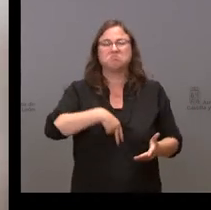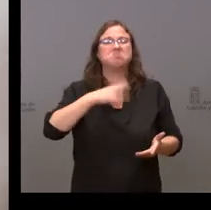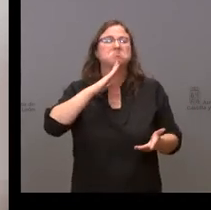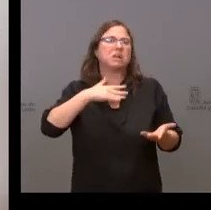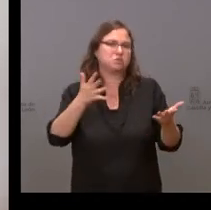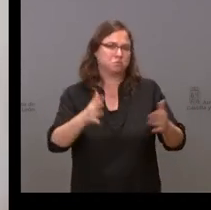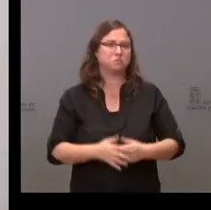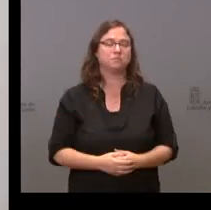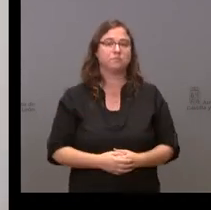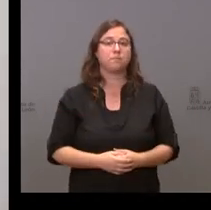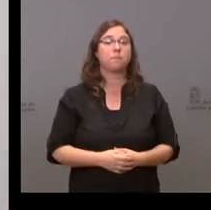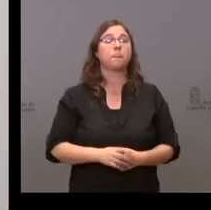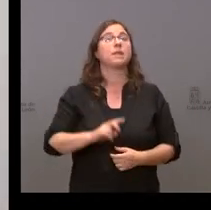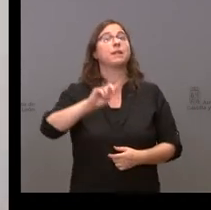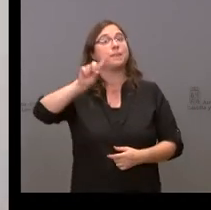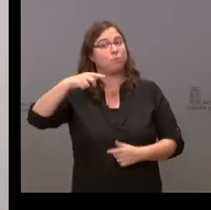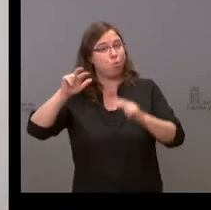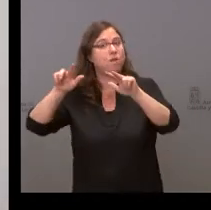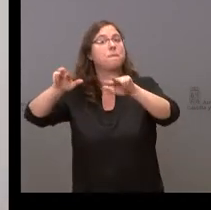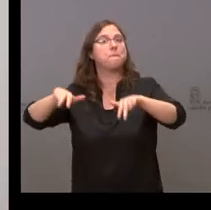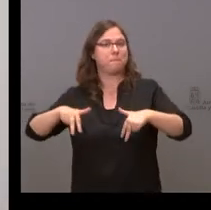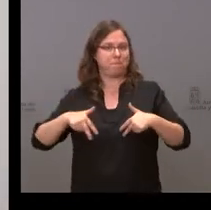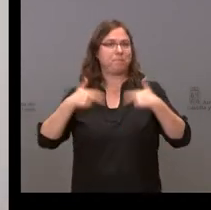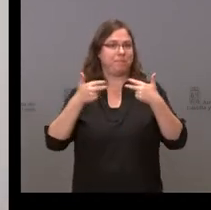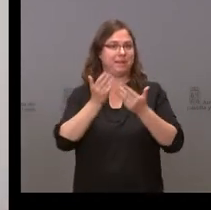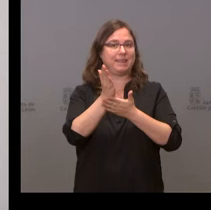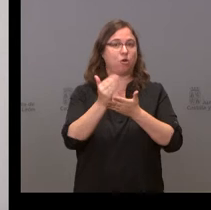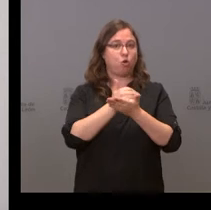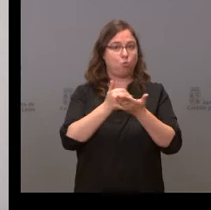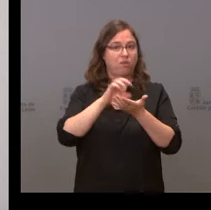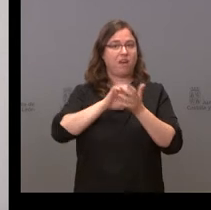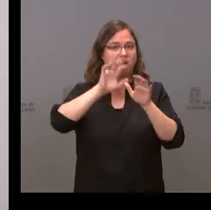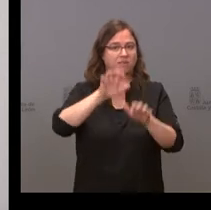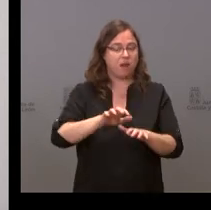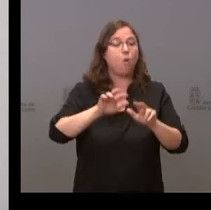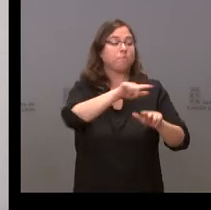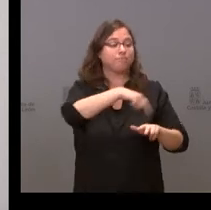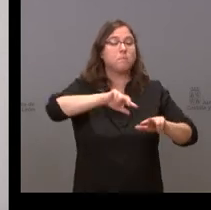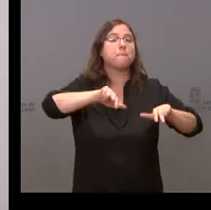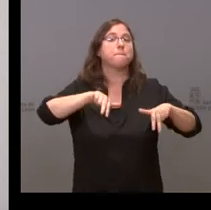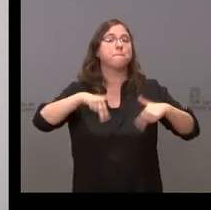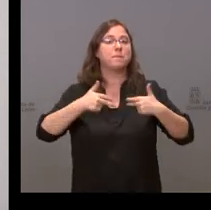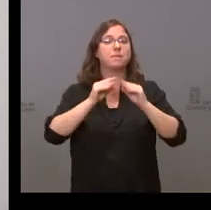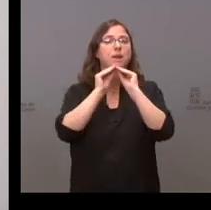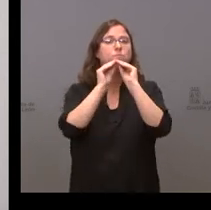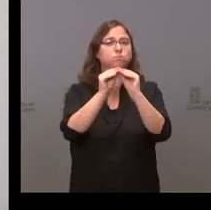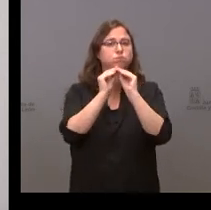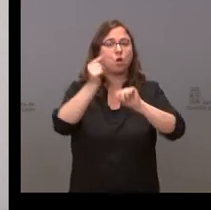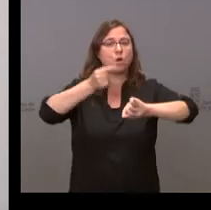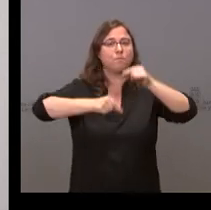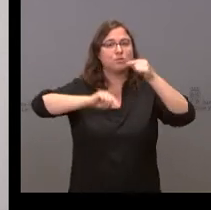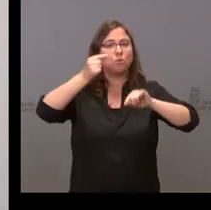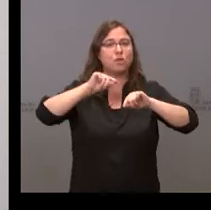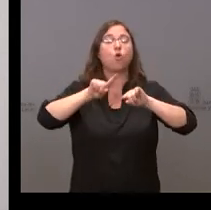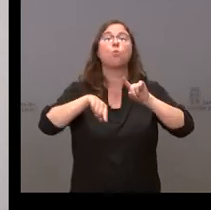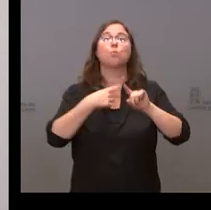Y, por otro lado, nos permitía a la comunidad autónoma de Castilla y León, a la hora de elaborar nuestros presupuestos, poder